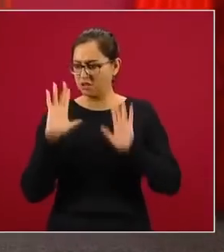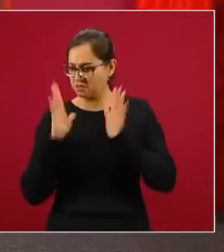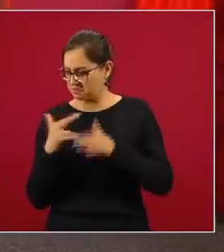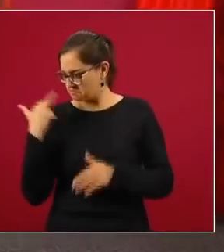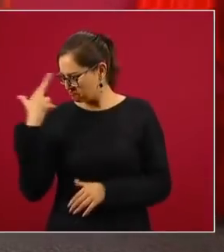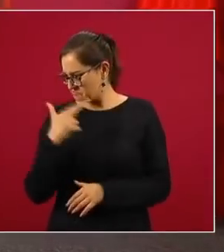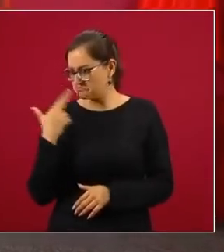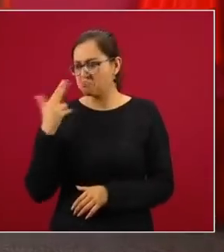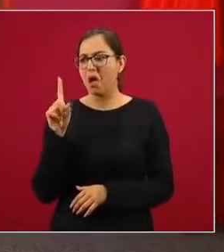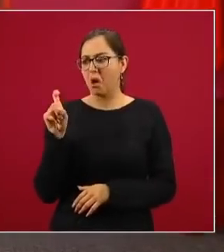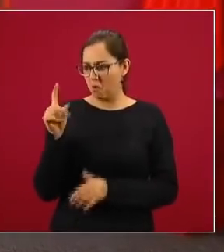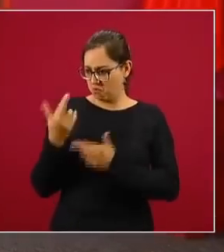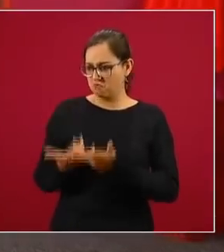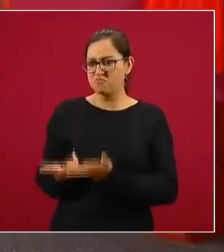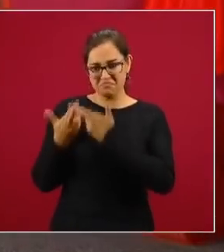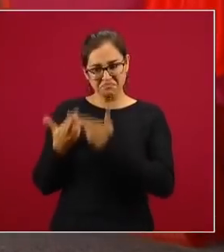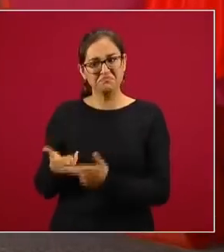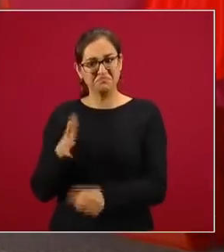porque es real,